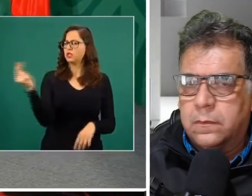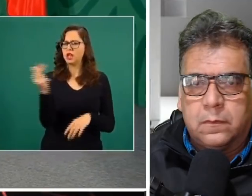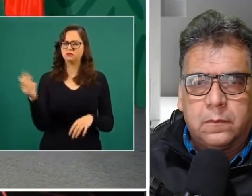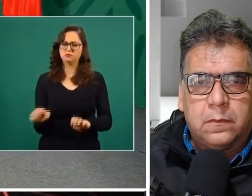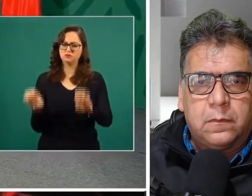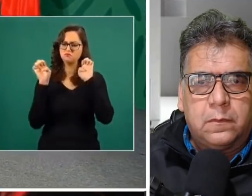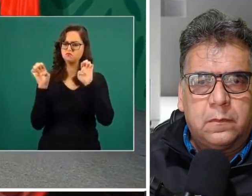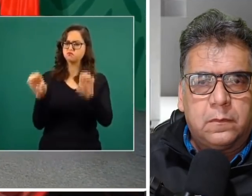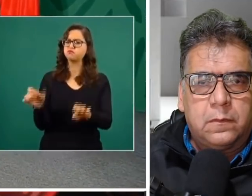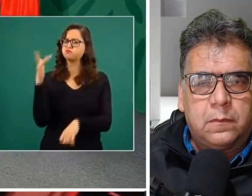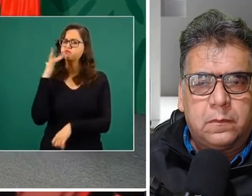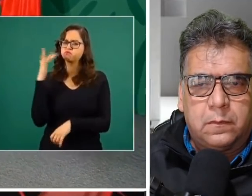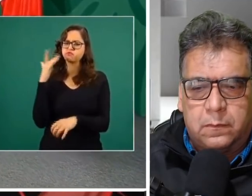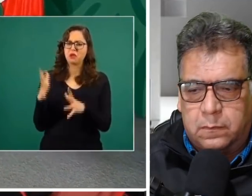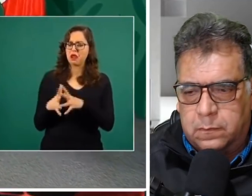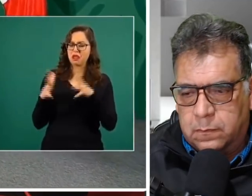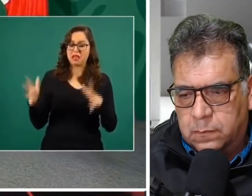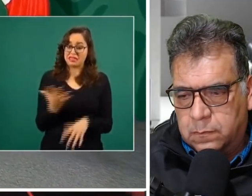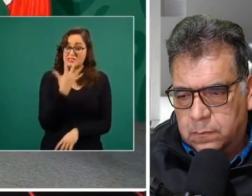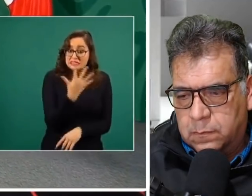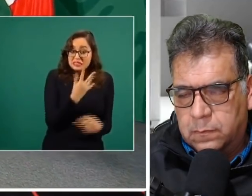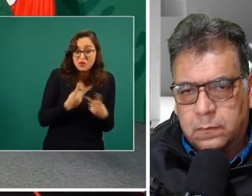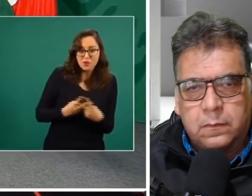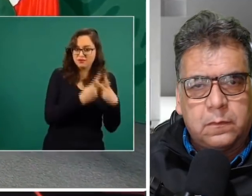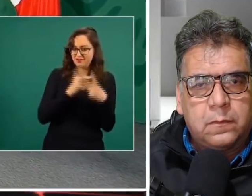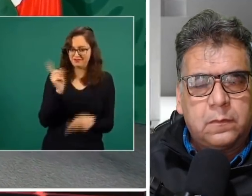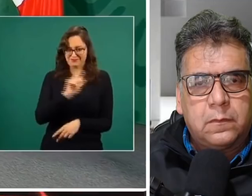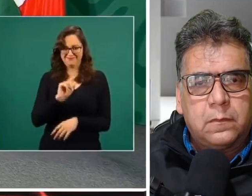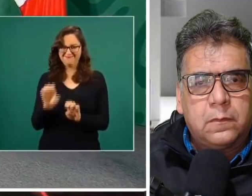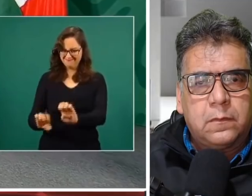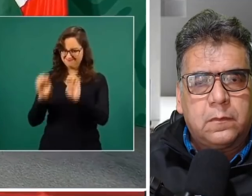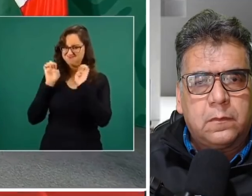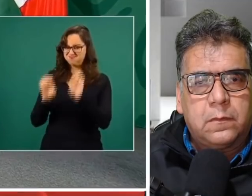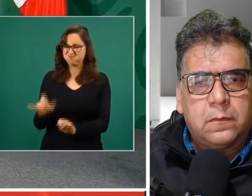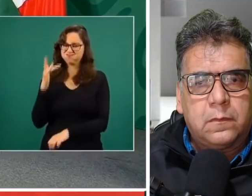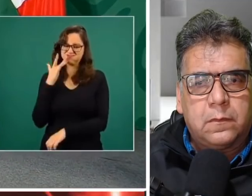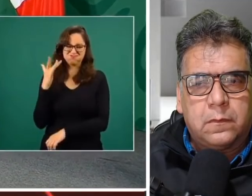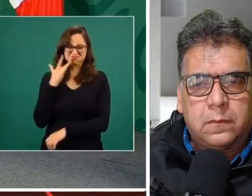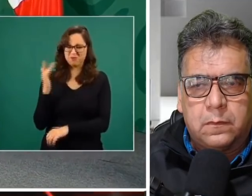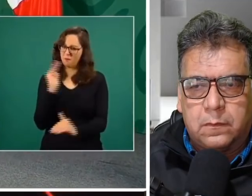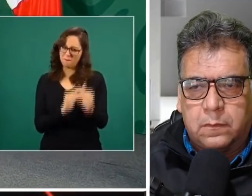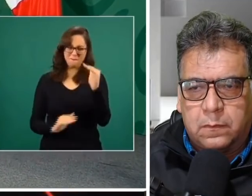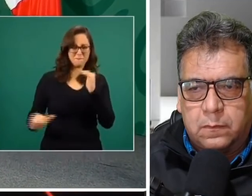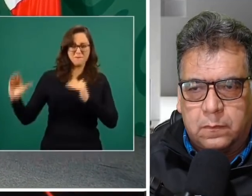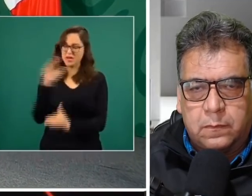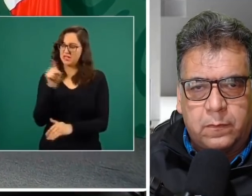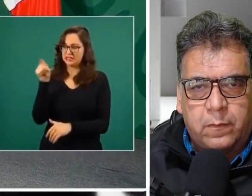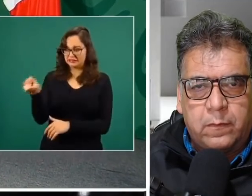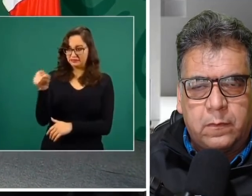de gran turismo. No cinco estrellas, sino de lo más exclusivo.